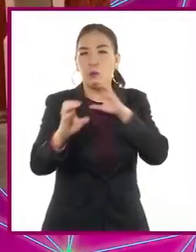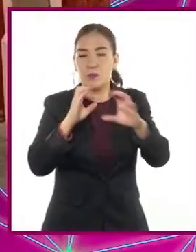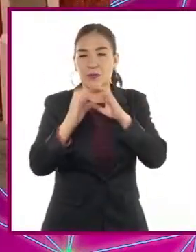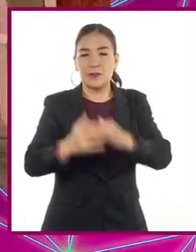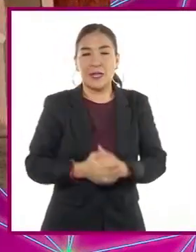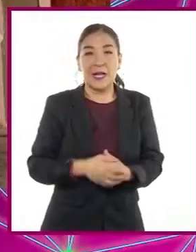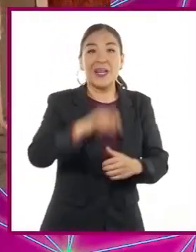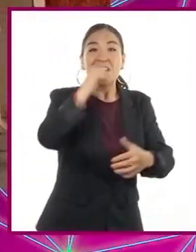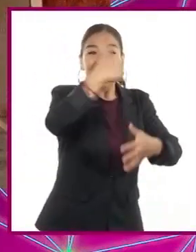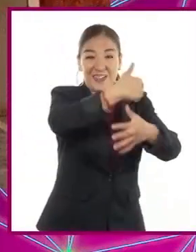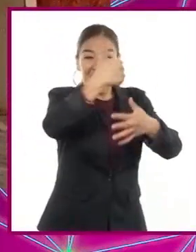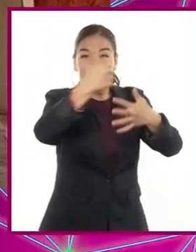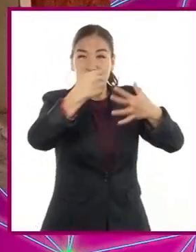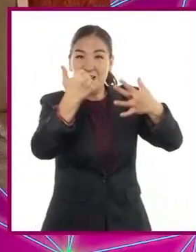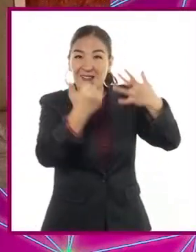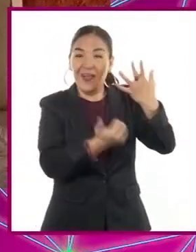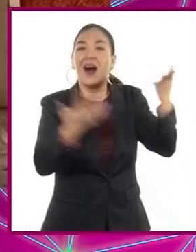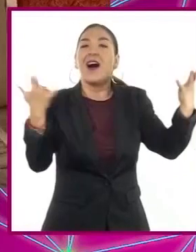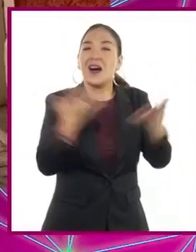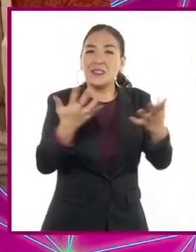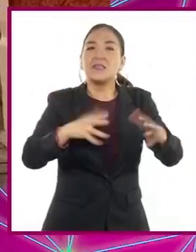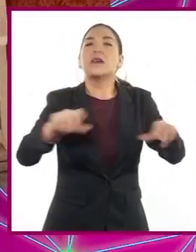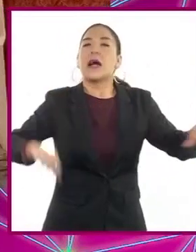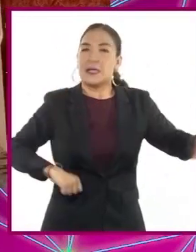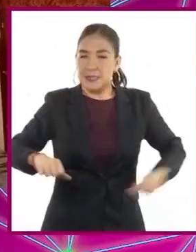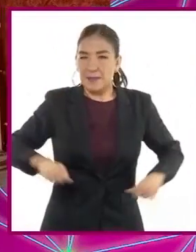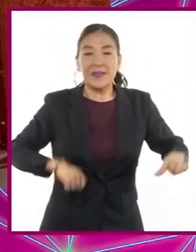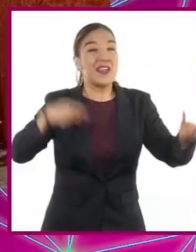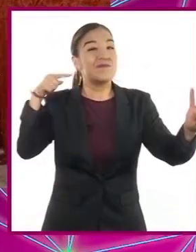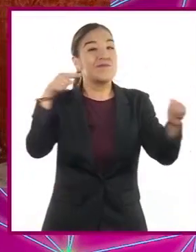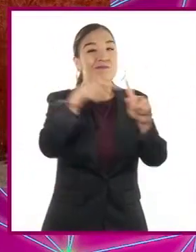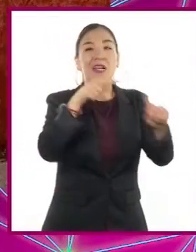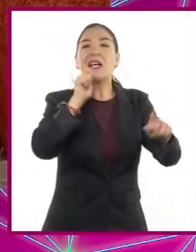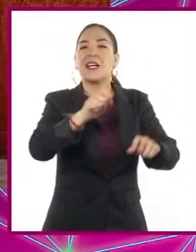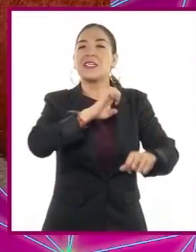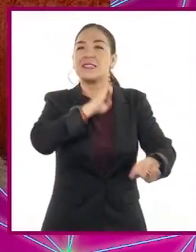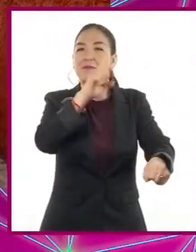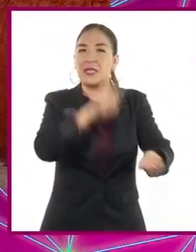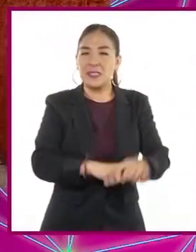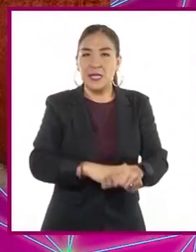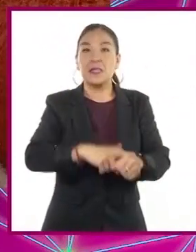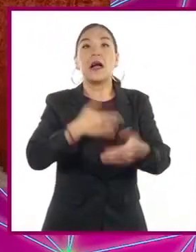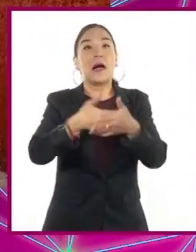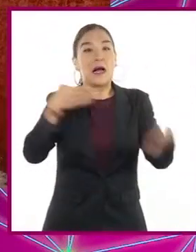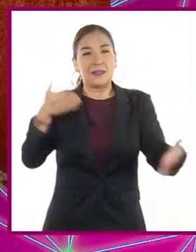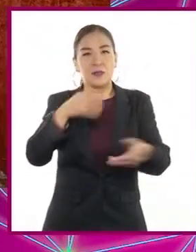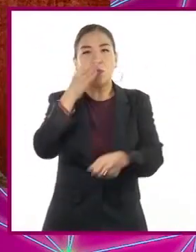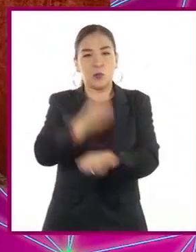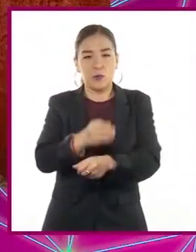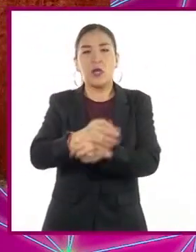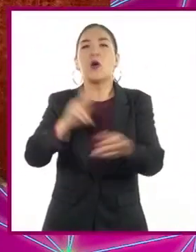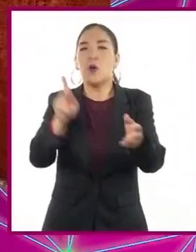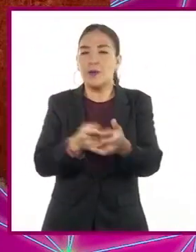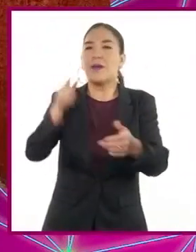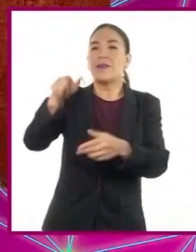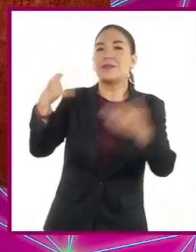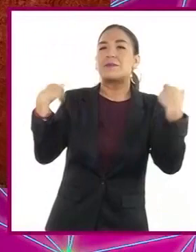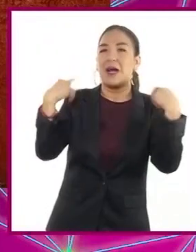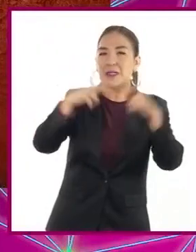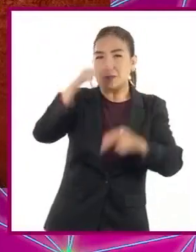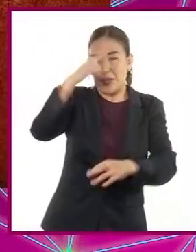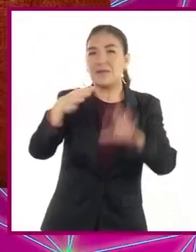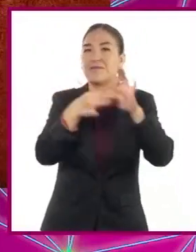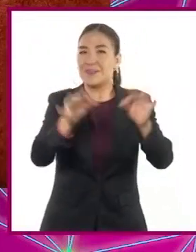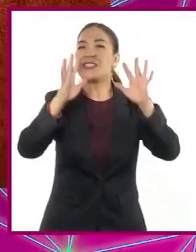En cada una de ellas se llevan a cabo opciones específicas. Antes de seguir, volvamos con los profesores para iniciar con el